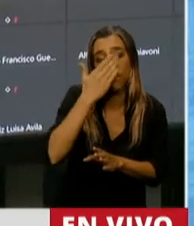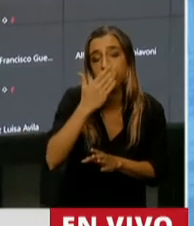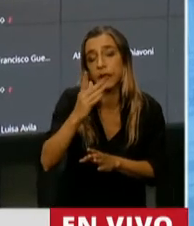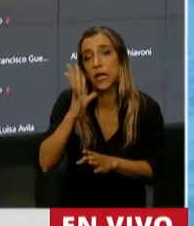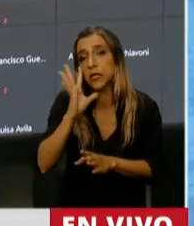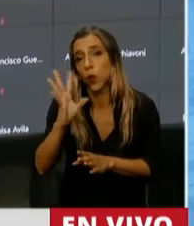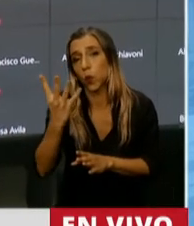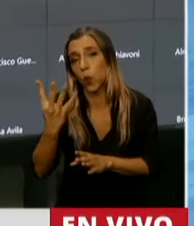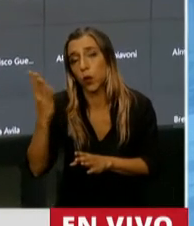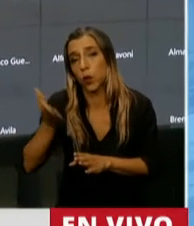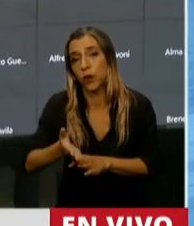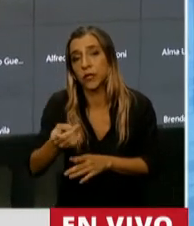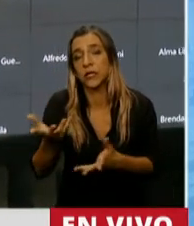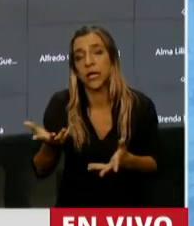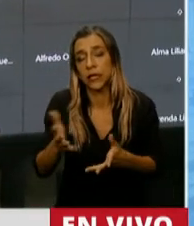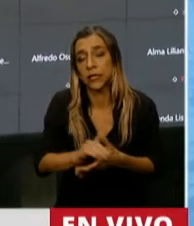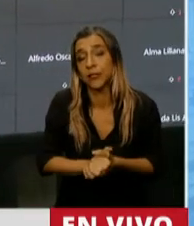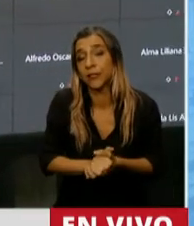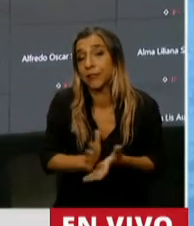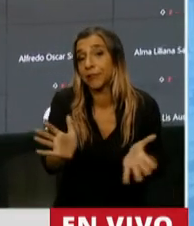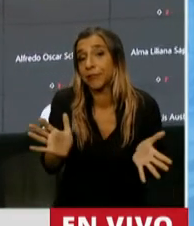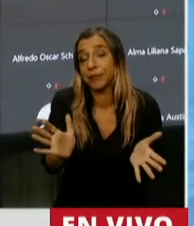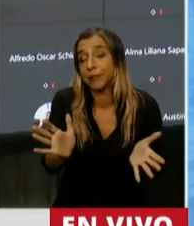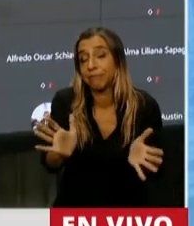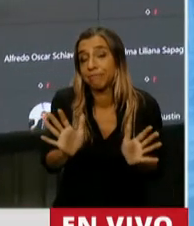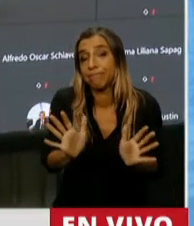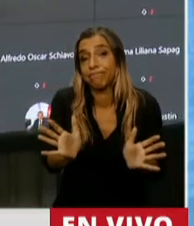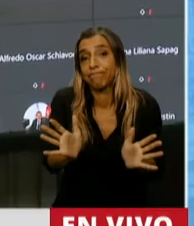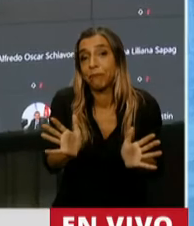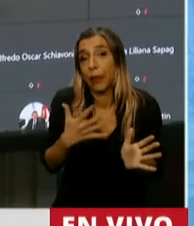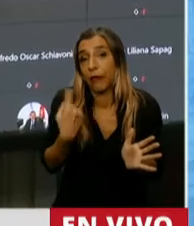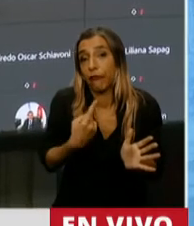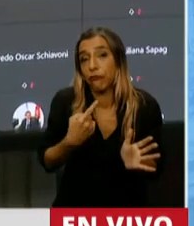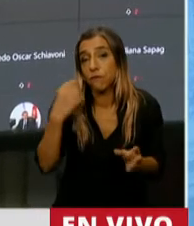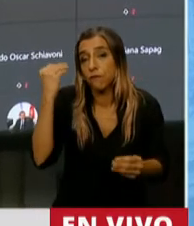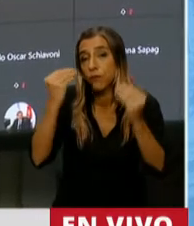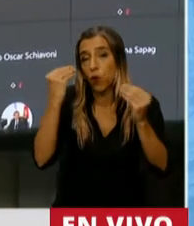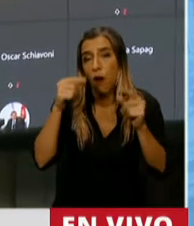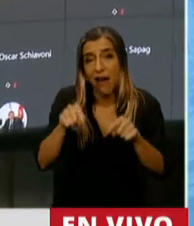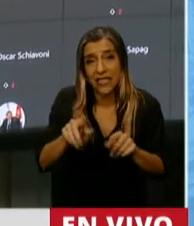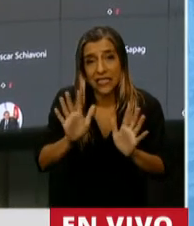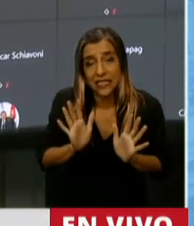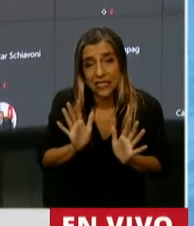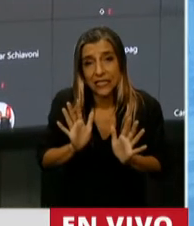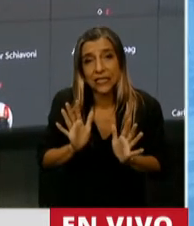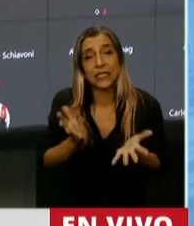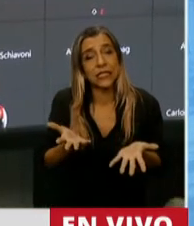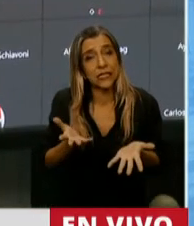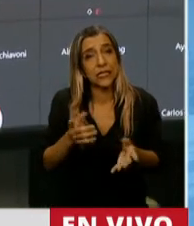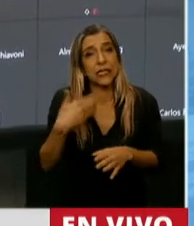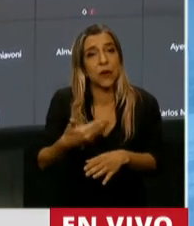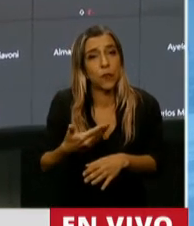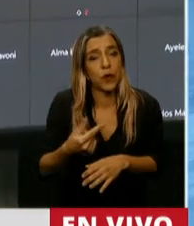ese año. La verdad que estas son las cosas que nos preocupan cuando nos quieren dar clase de conducción